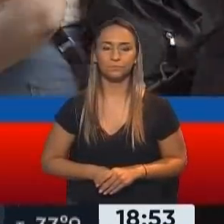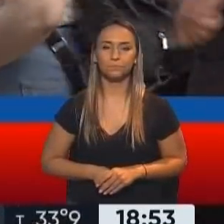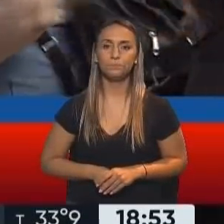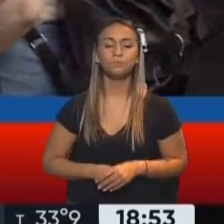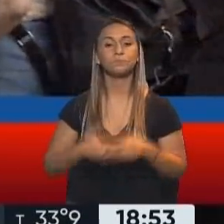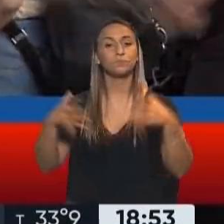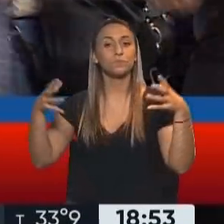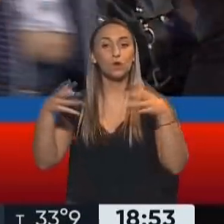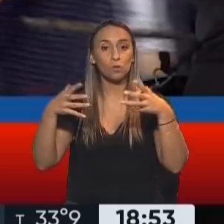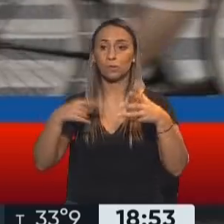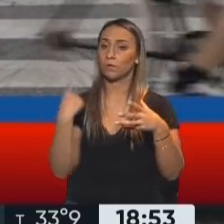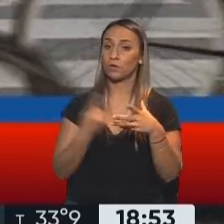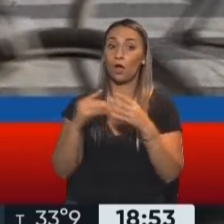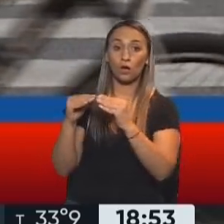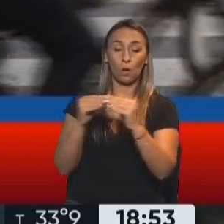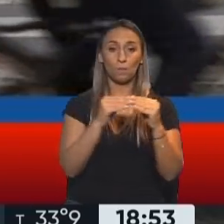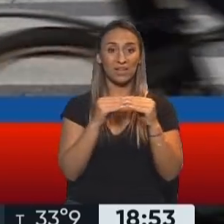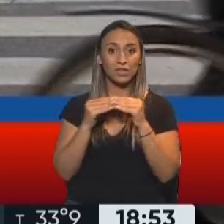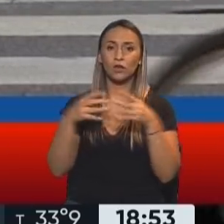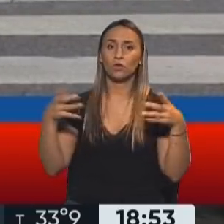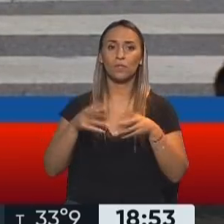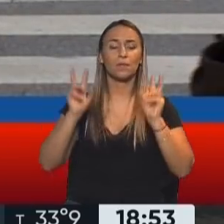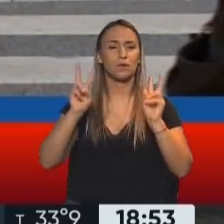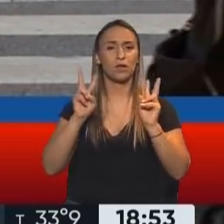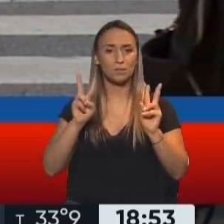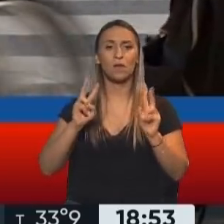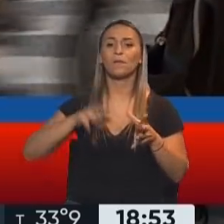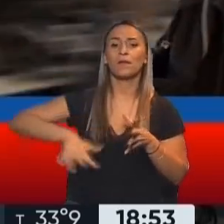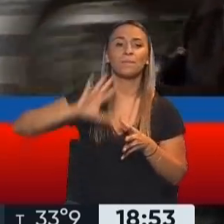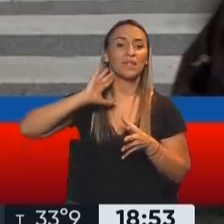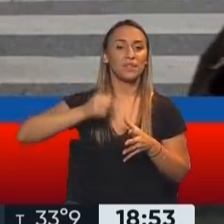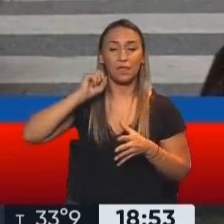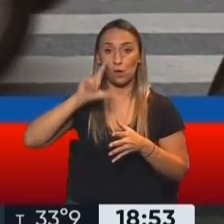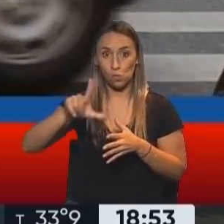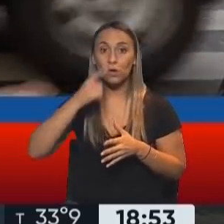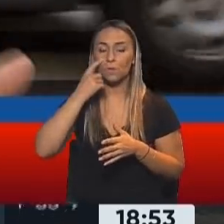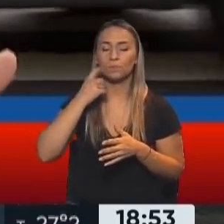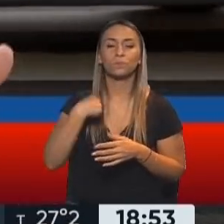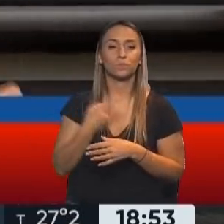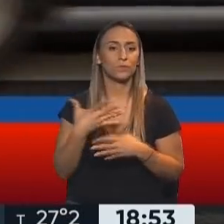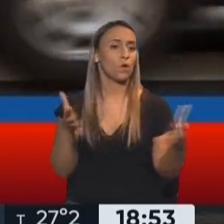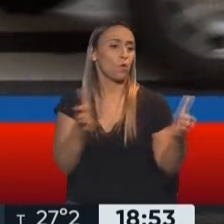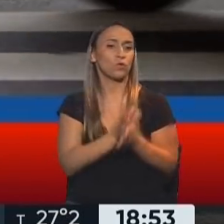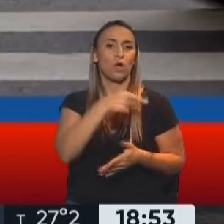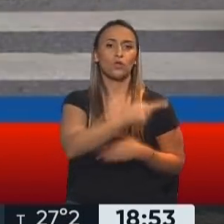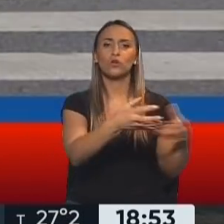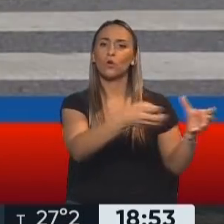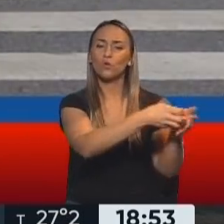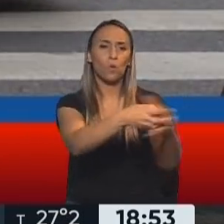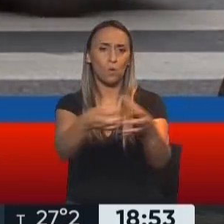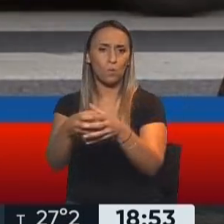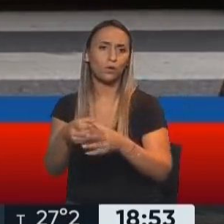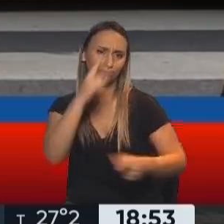Un grupo de compañeros y compañeras del Peronismo 26 de julio fueron junto a compañeros y compañeras de otras organizaciones.